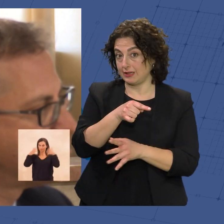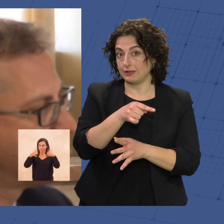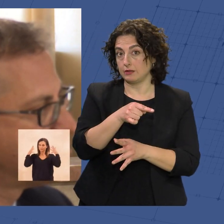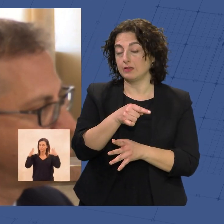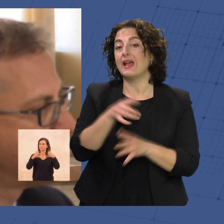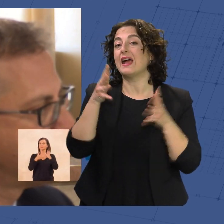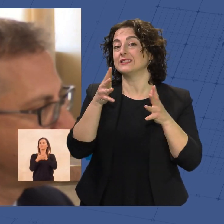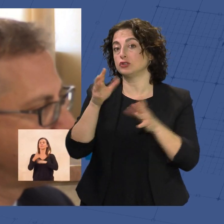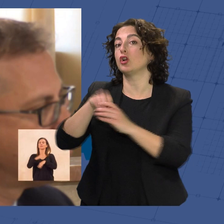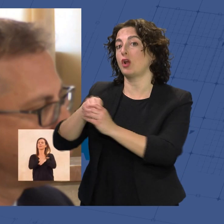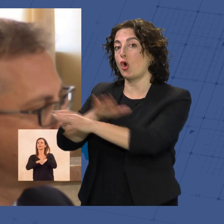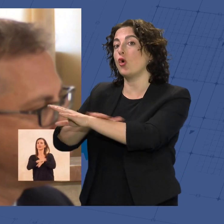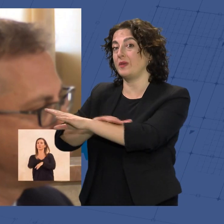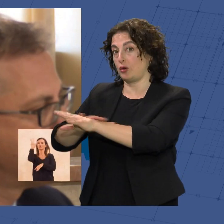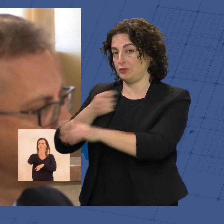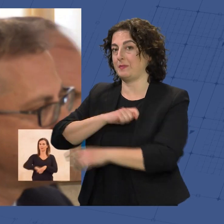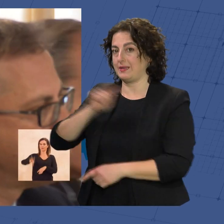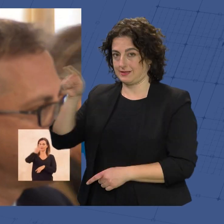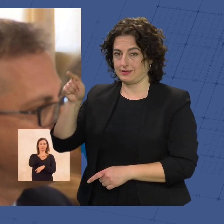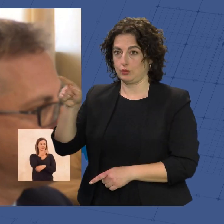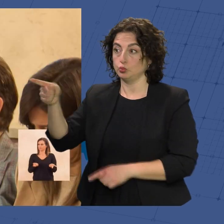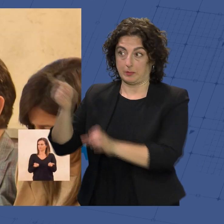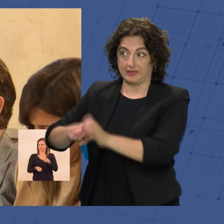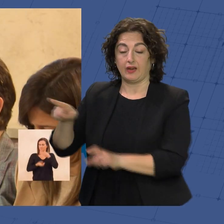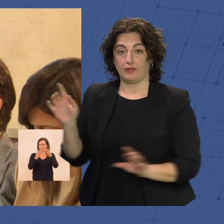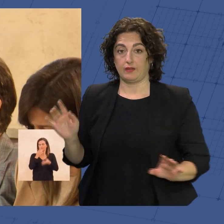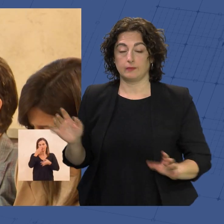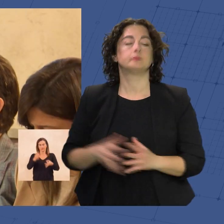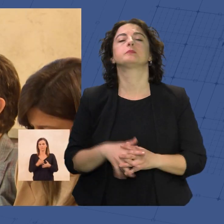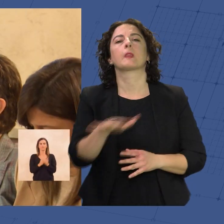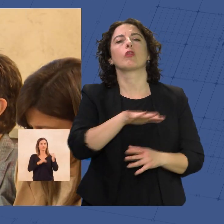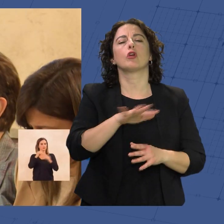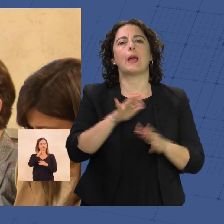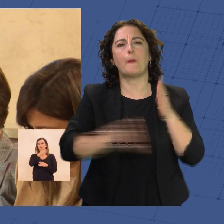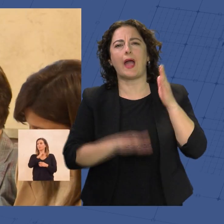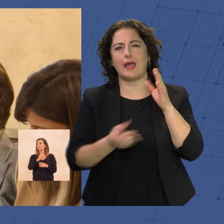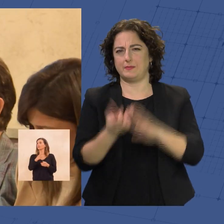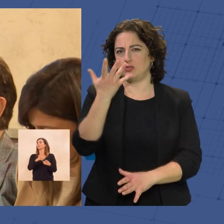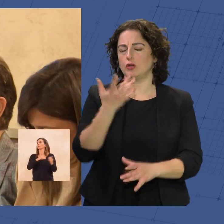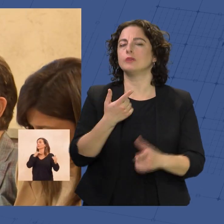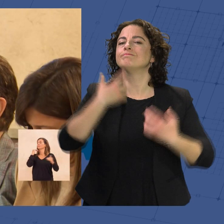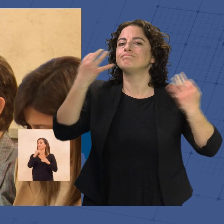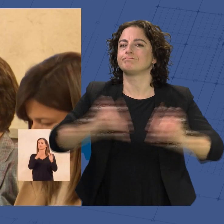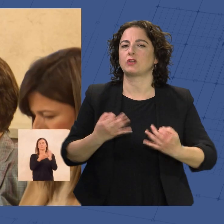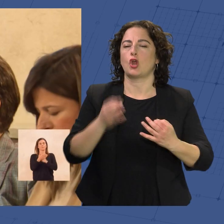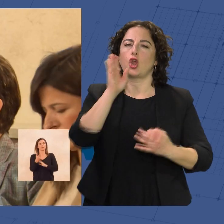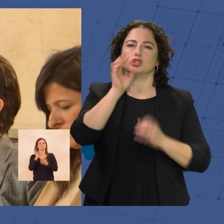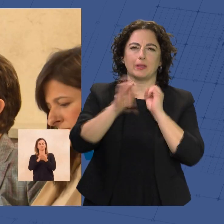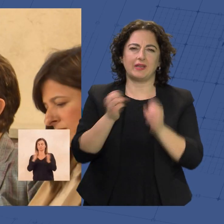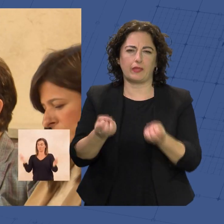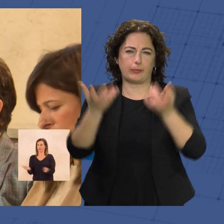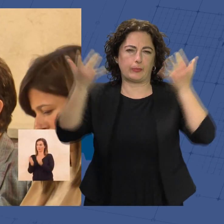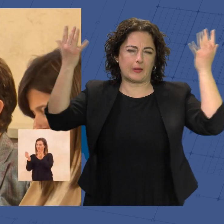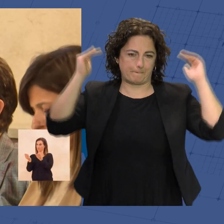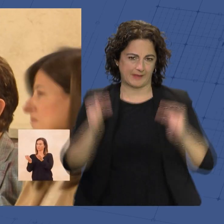asesores del Gobierno de la Nación, al que usted pertenece. Las zonas de bajas emisiones garantizarán menor contaminación al